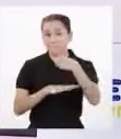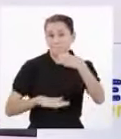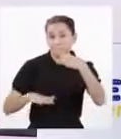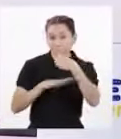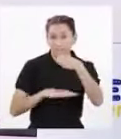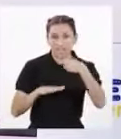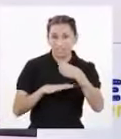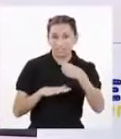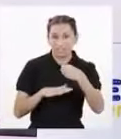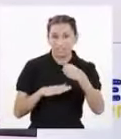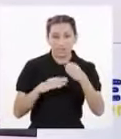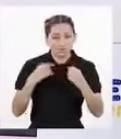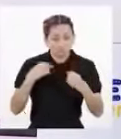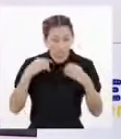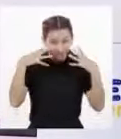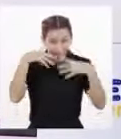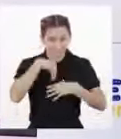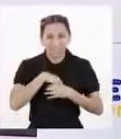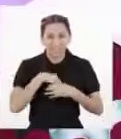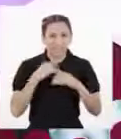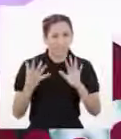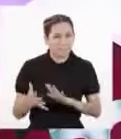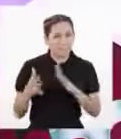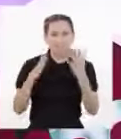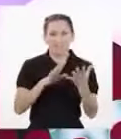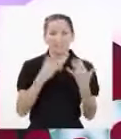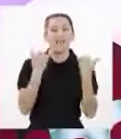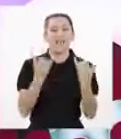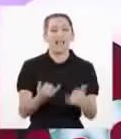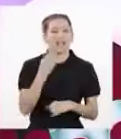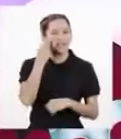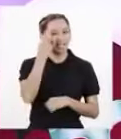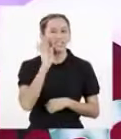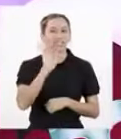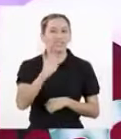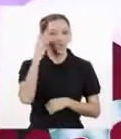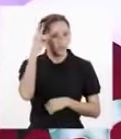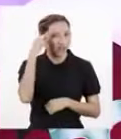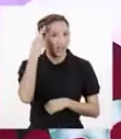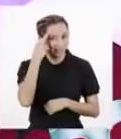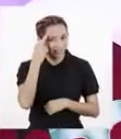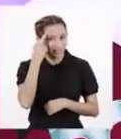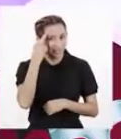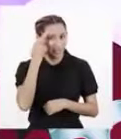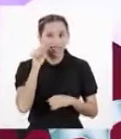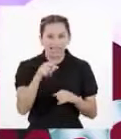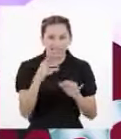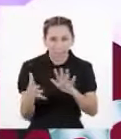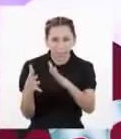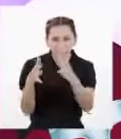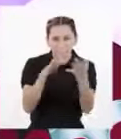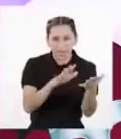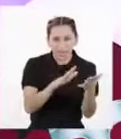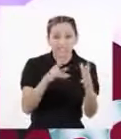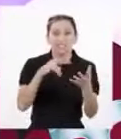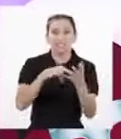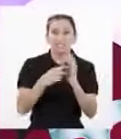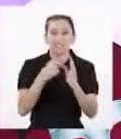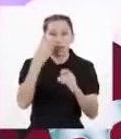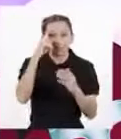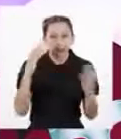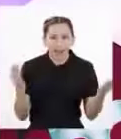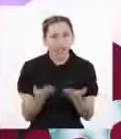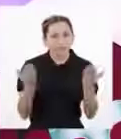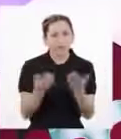constituye es muy, muy parecida Ahora entiendo tu razonamiento Esa similitud debería ser motivo para